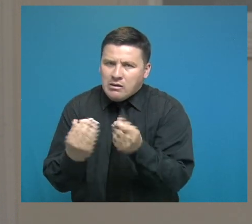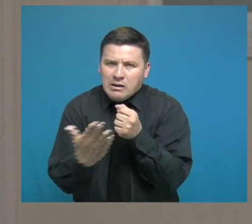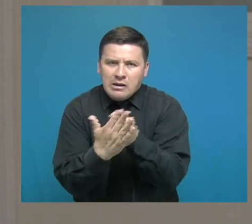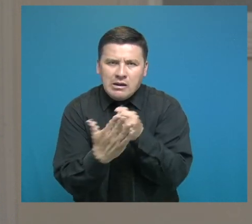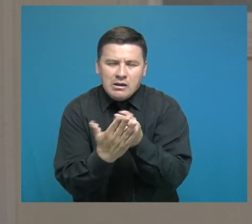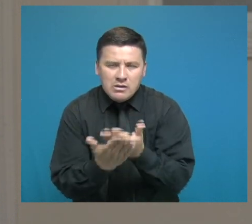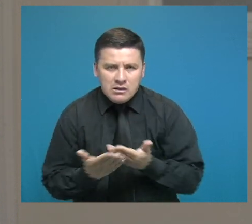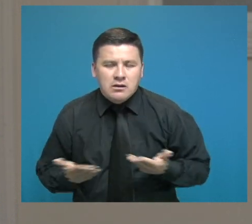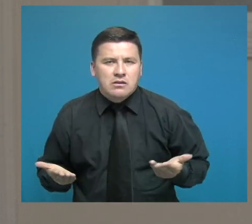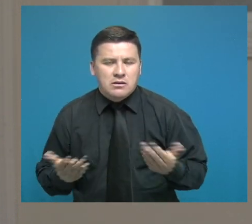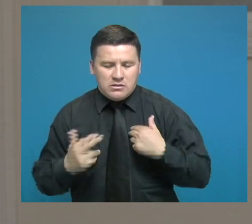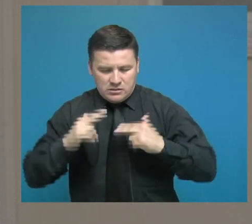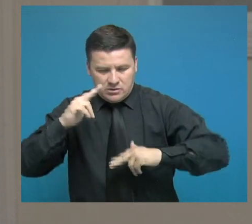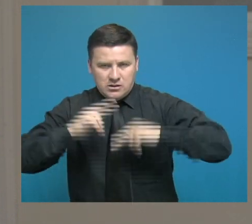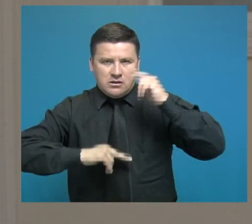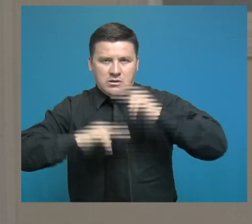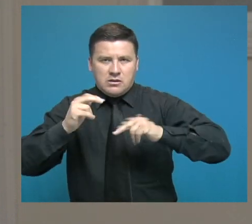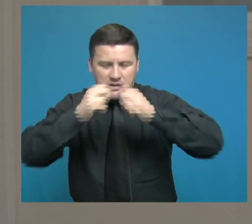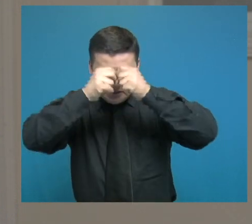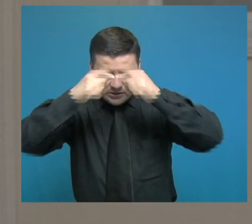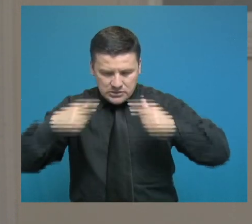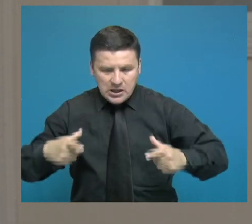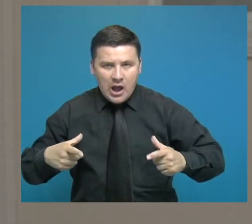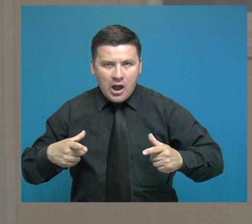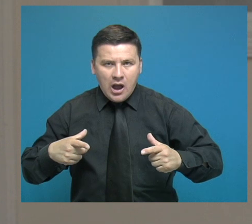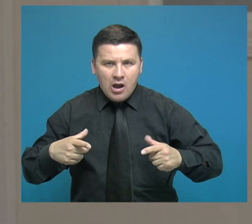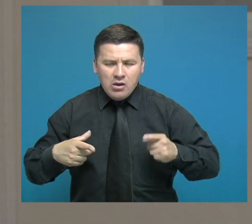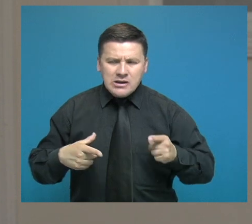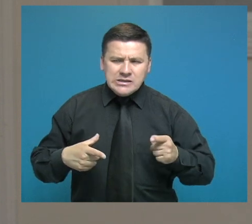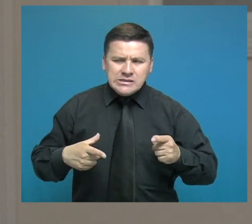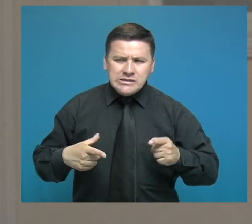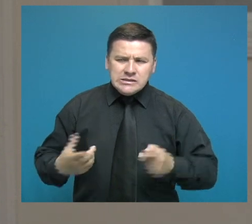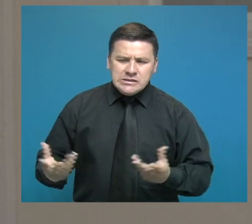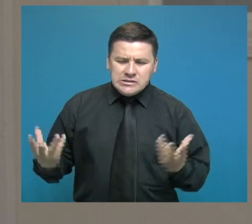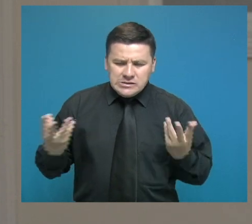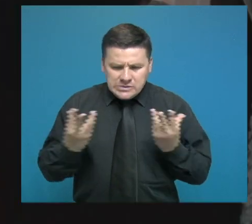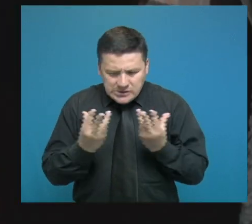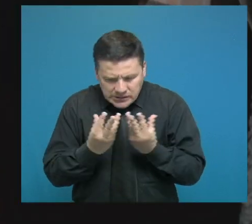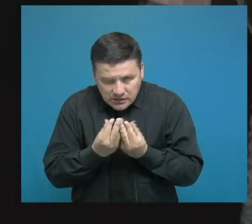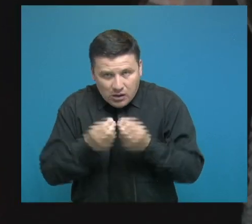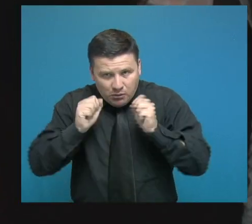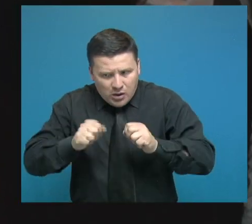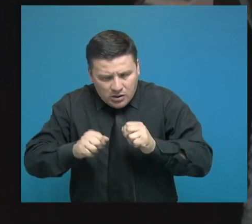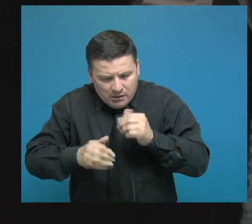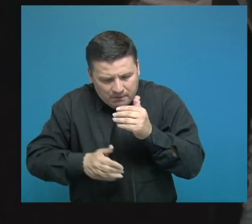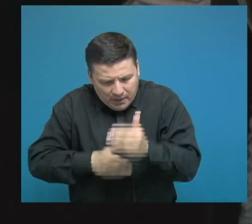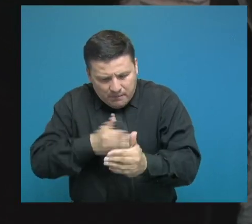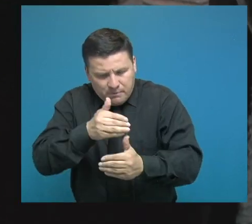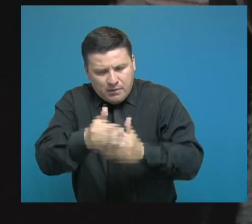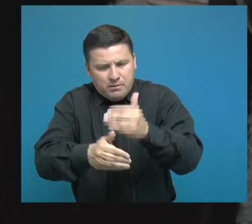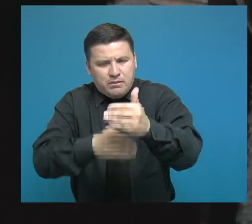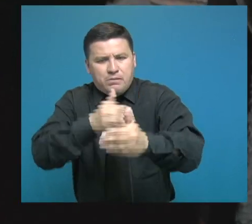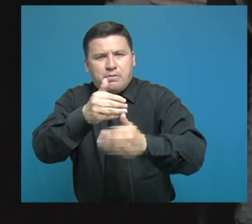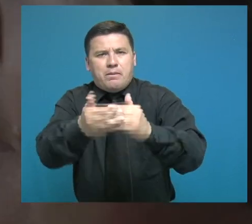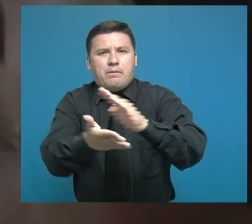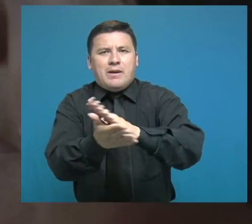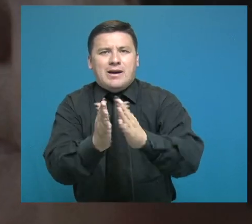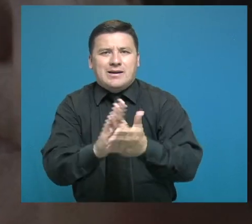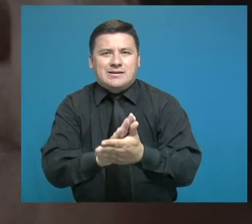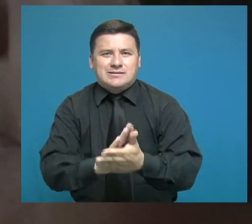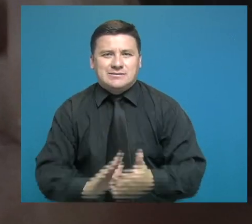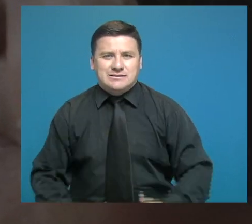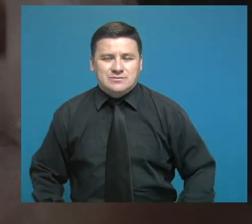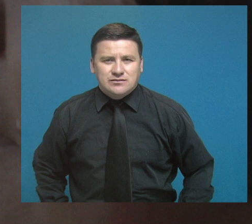que con intencionalidad construyeron ese estado de cosas para que efectivamente podamos avanzar en la